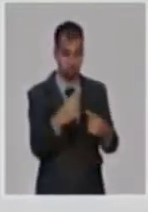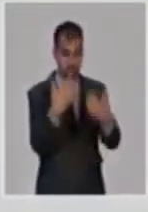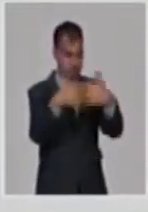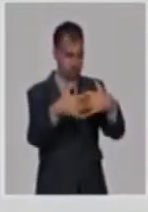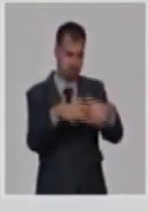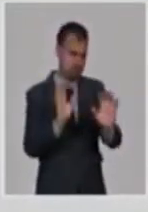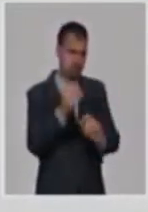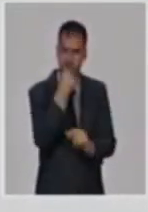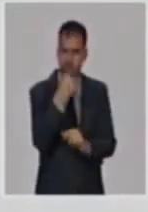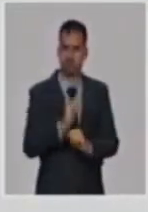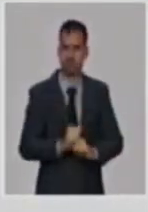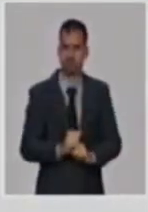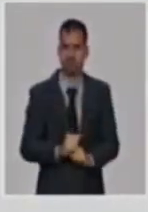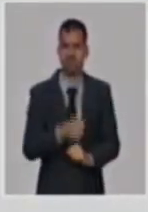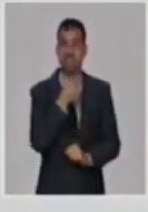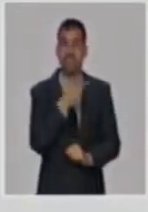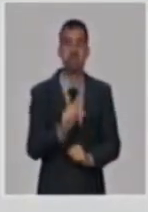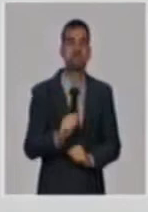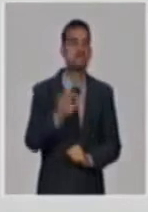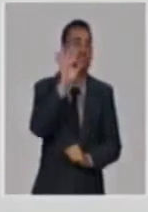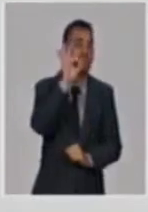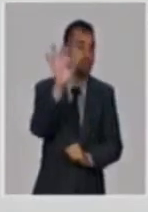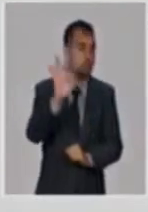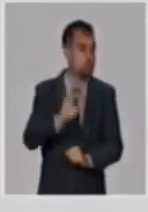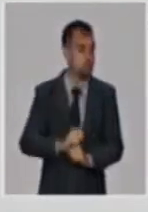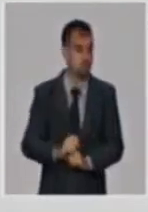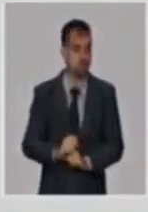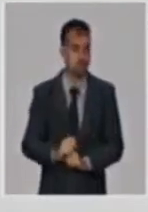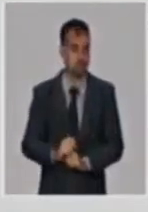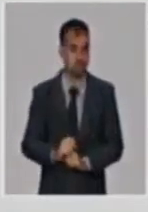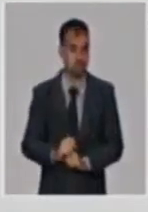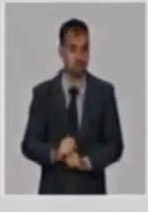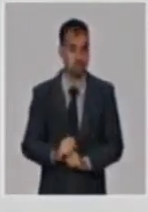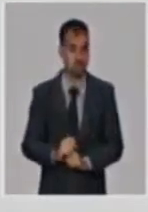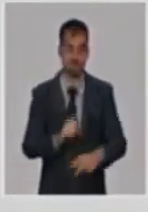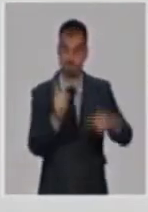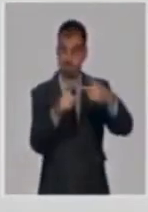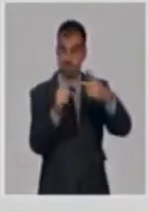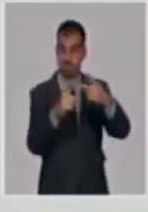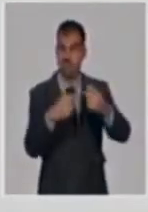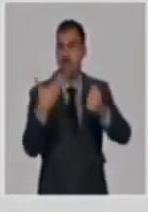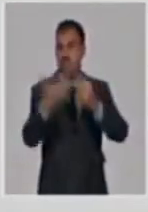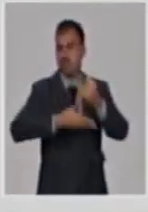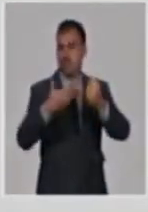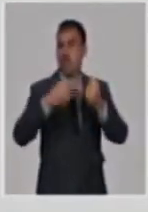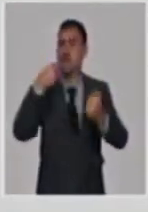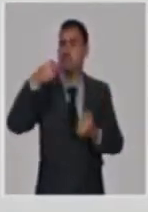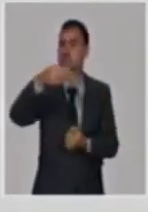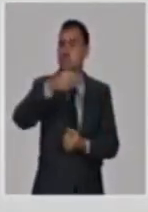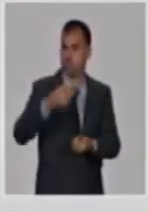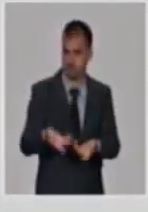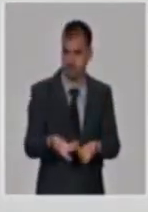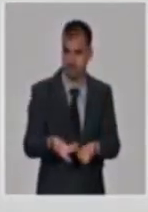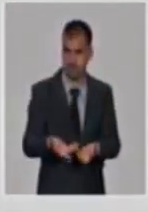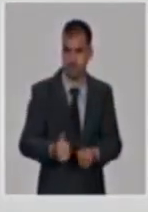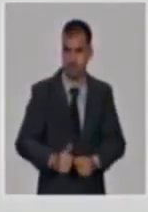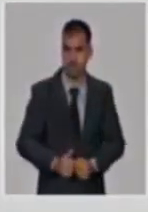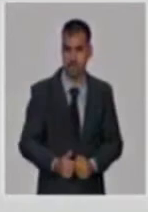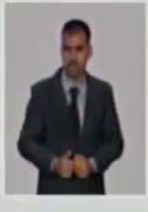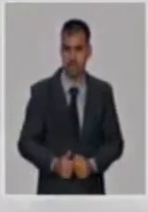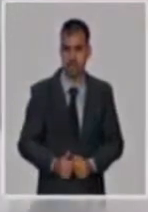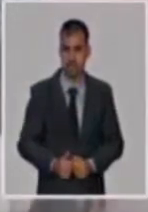en términos de exportación, el tabaco, como por ejemplo la caña de azúcar, también tenemos